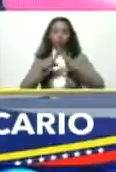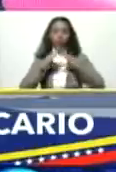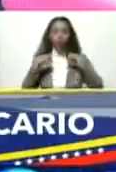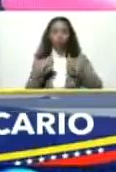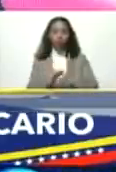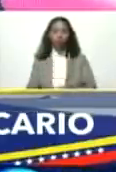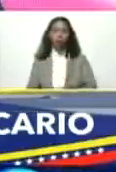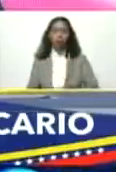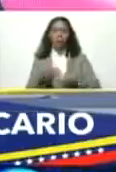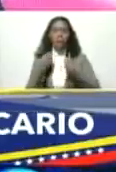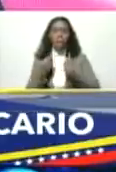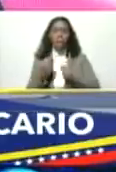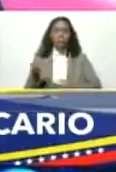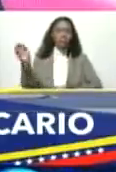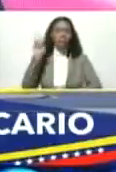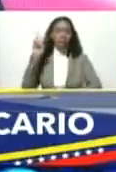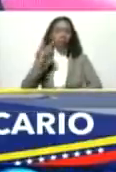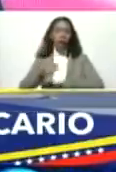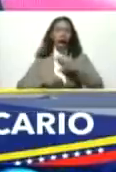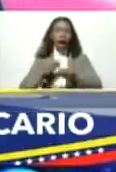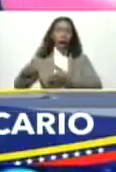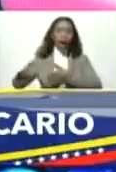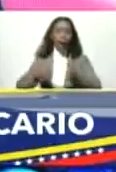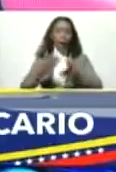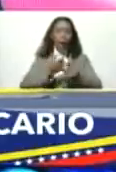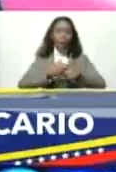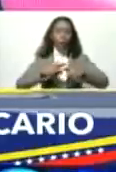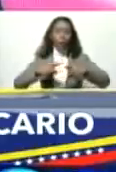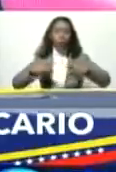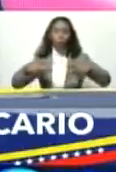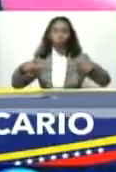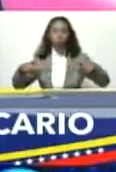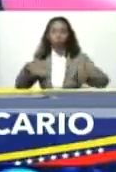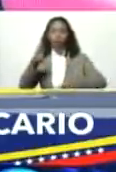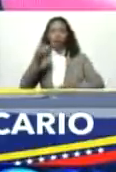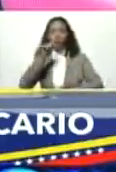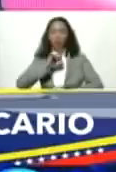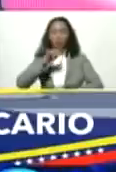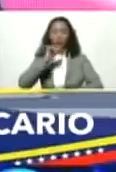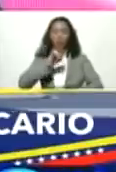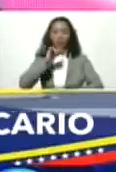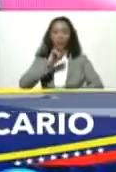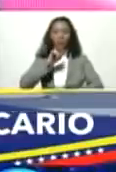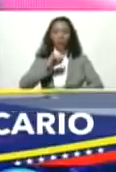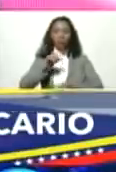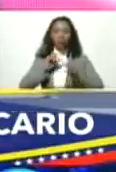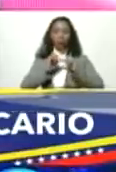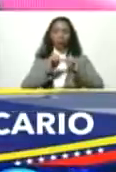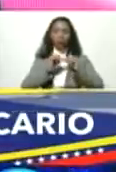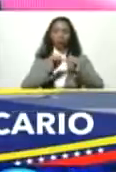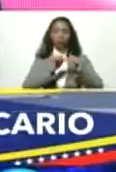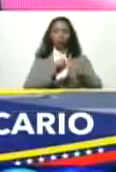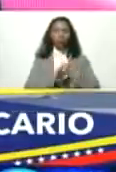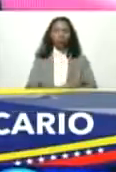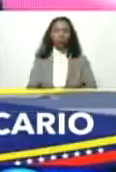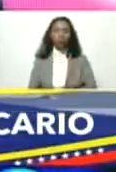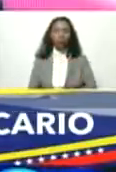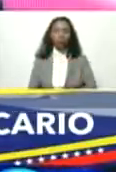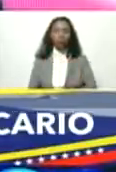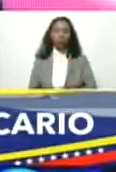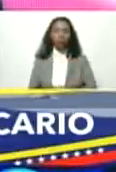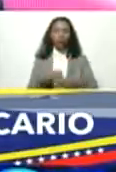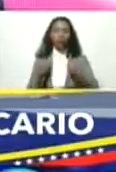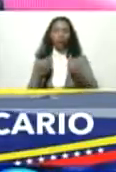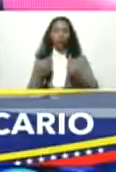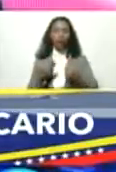para que Venezuela tome el camino del crecimiento sostenido sostenible permanente de la